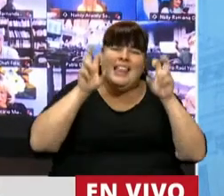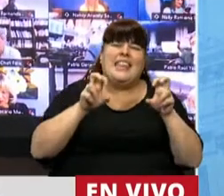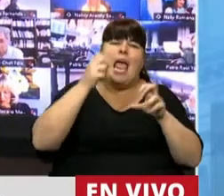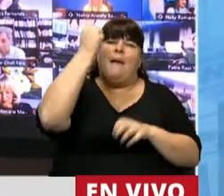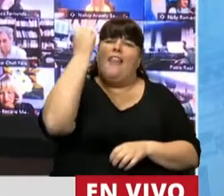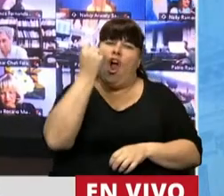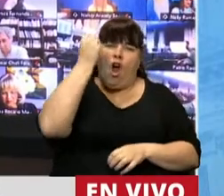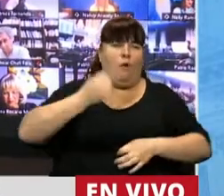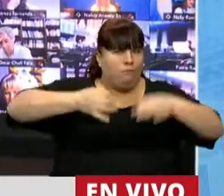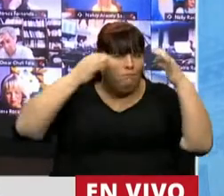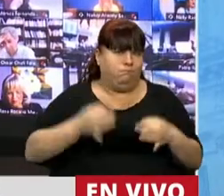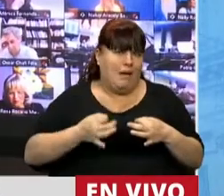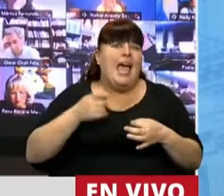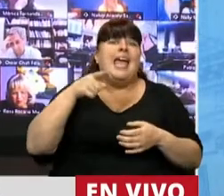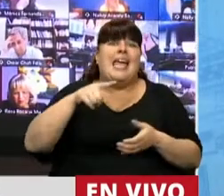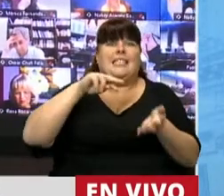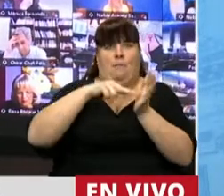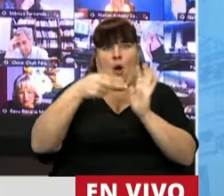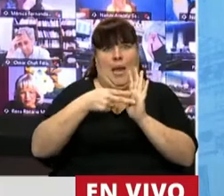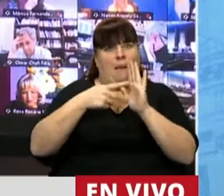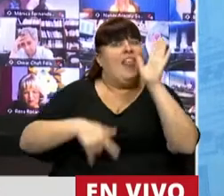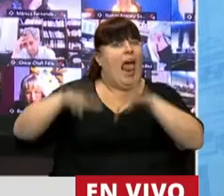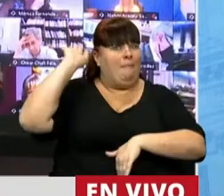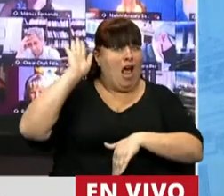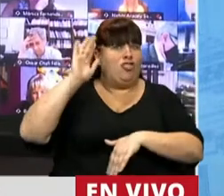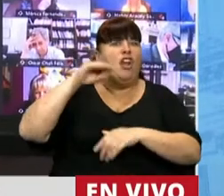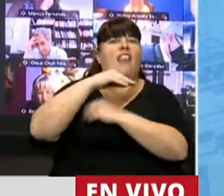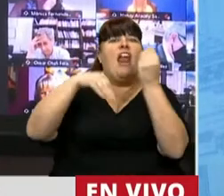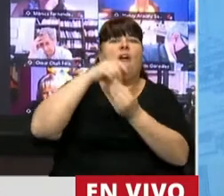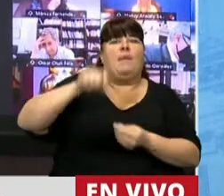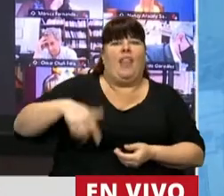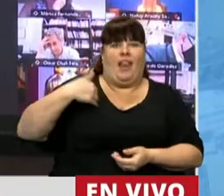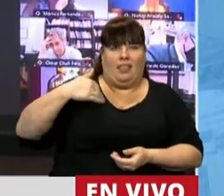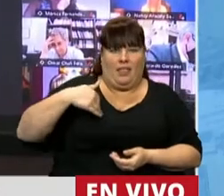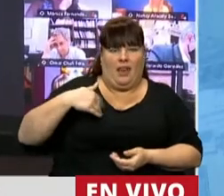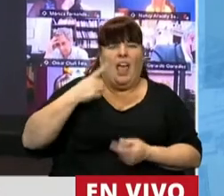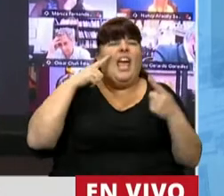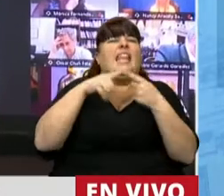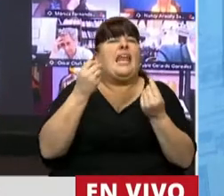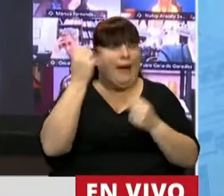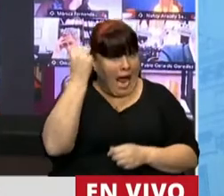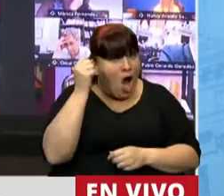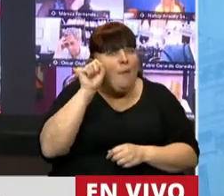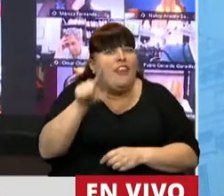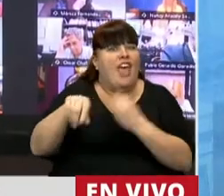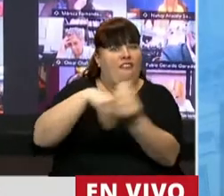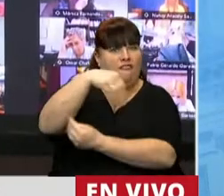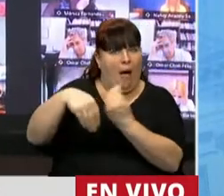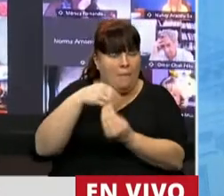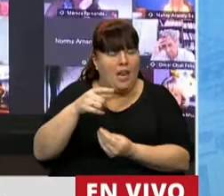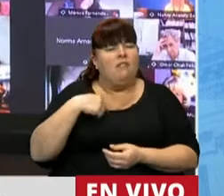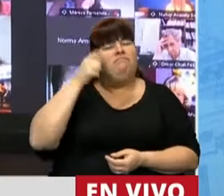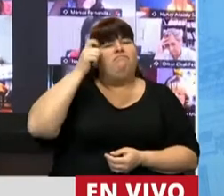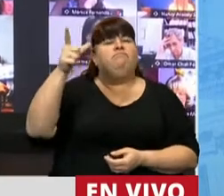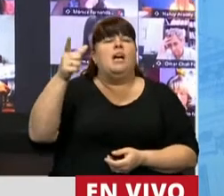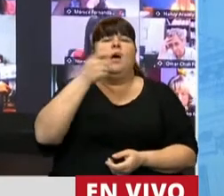temas económicos que afectan a la gran mayoría de las familias de Argentina, y tiene que ver con la economía de las familias. Y se